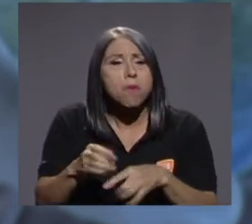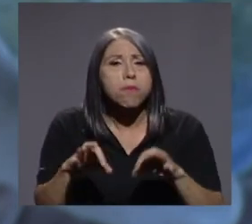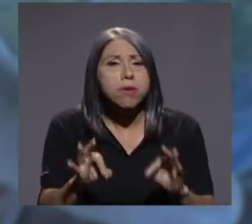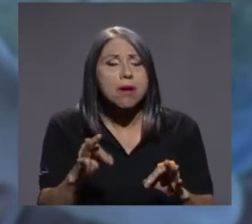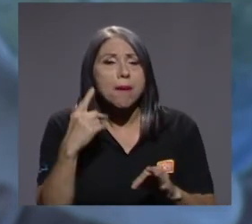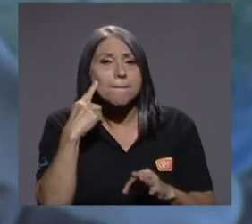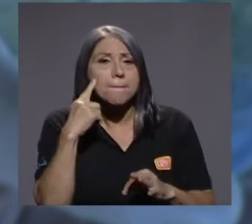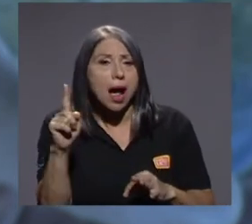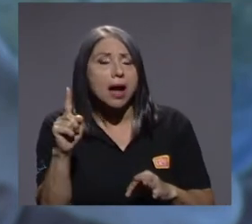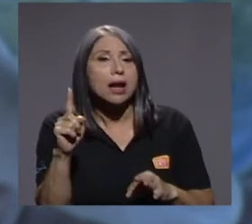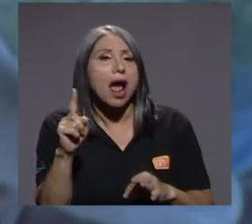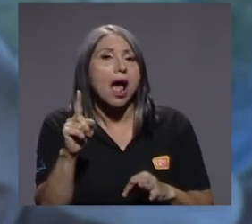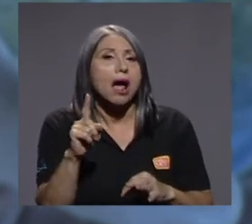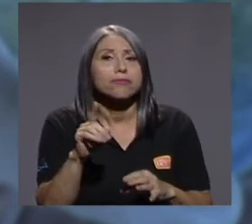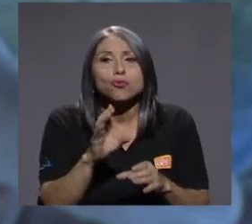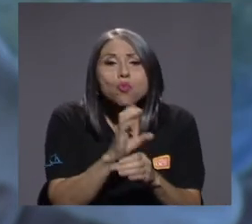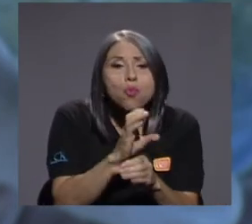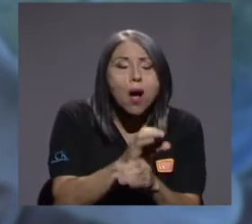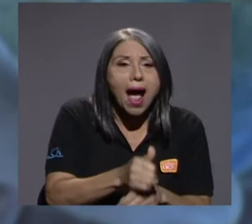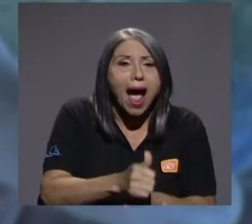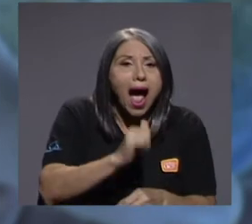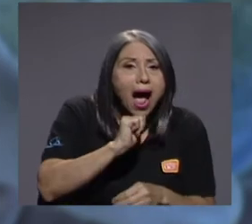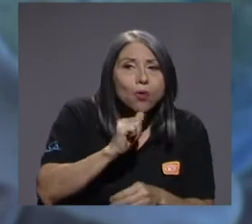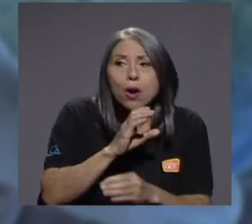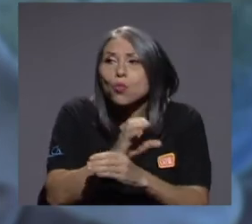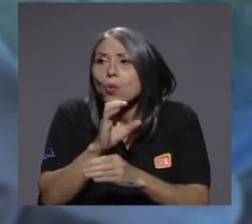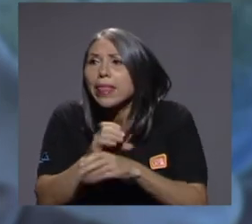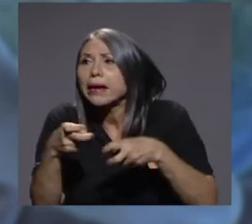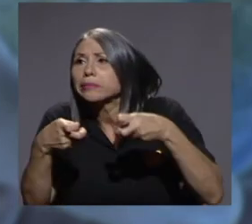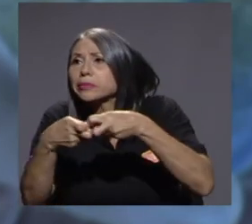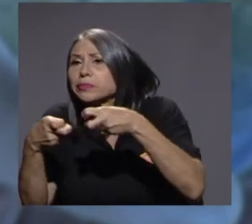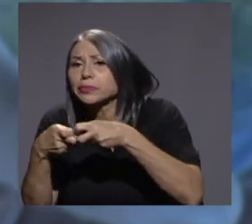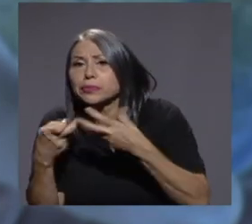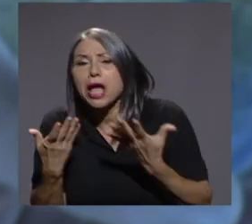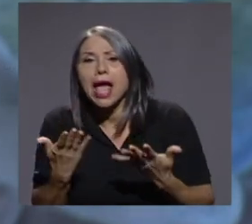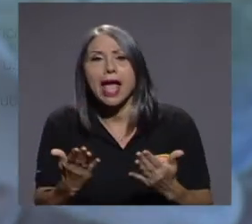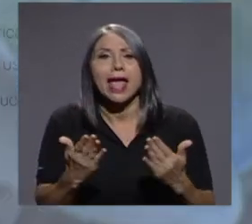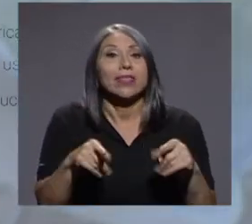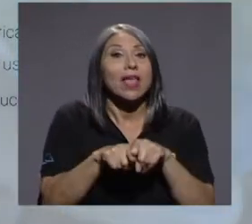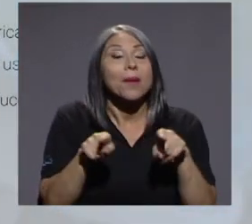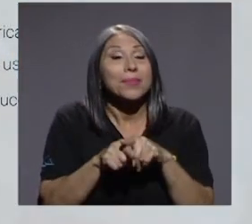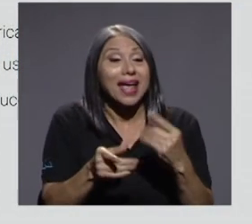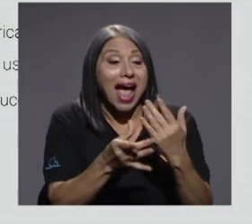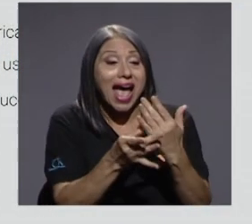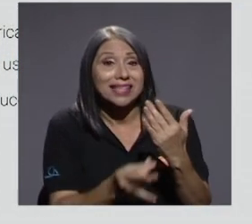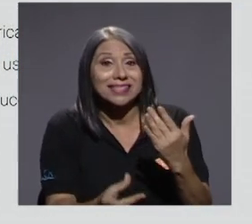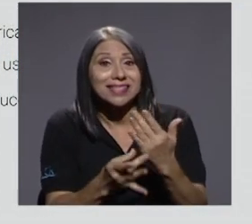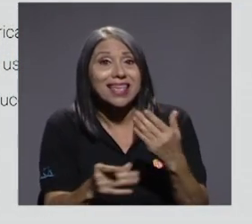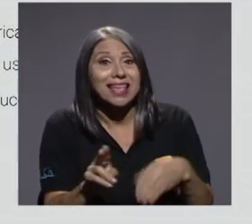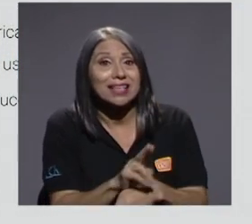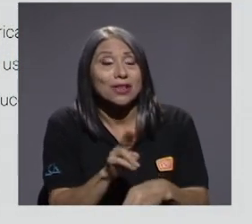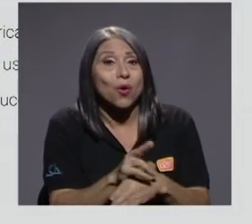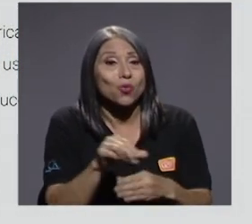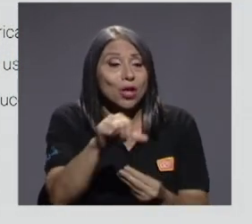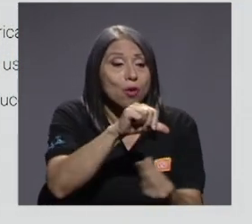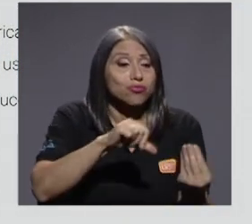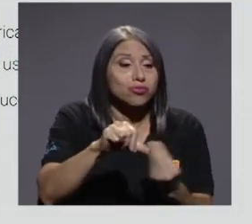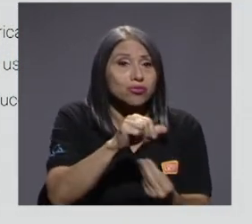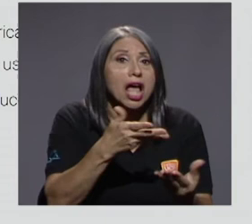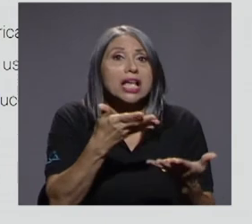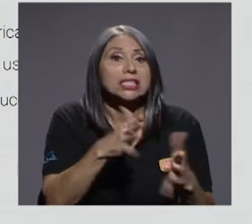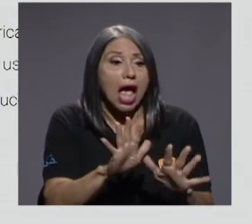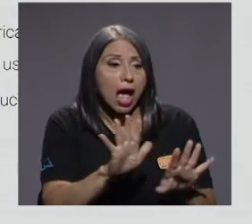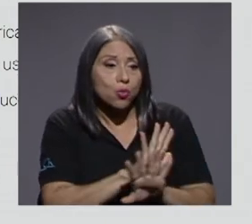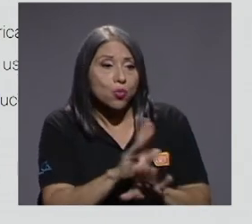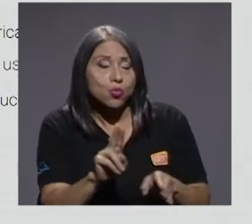ahorrar agua, energía en el hogar, el aceite quemado, redireccionarlo para otros entes que